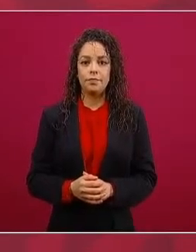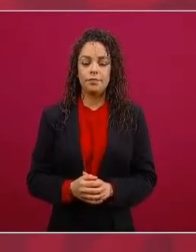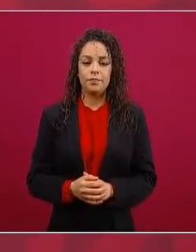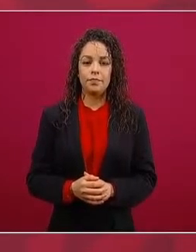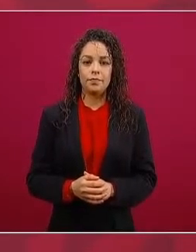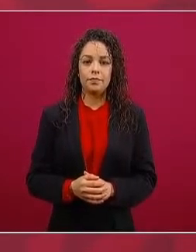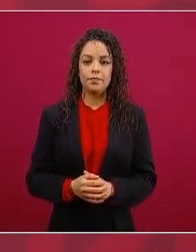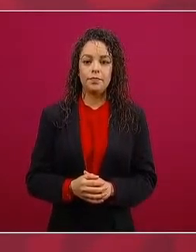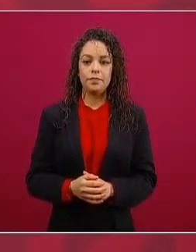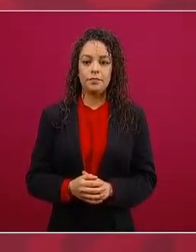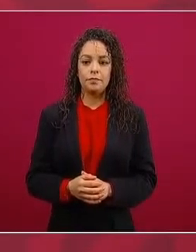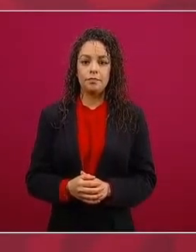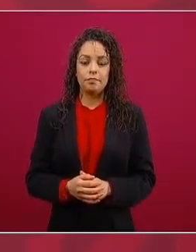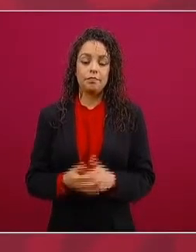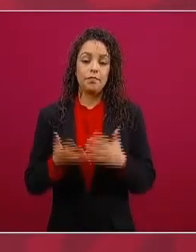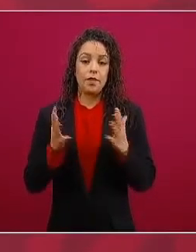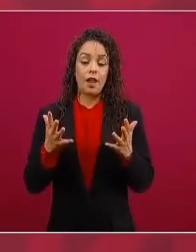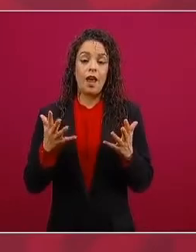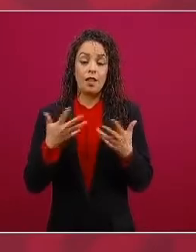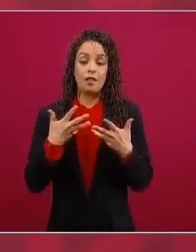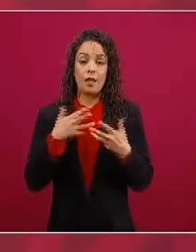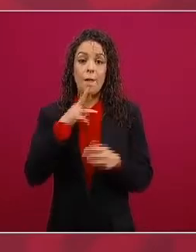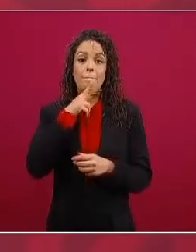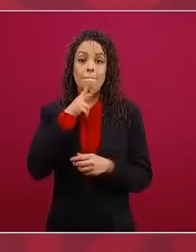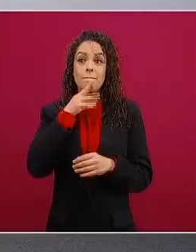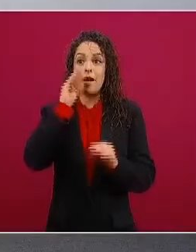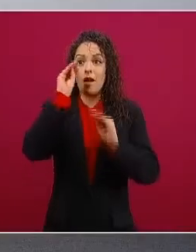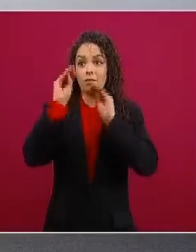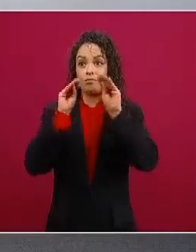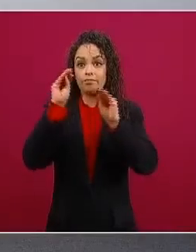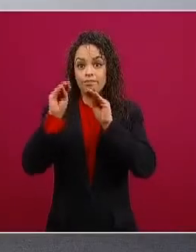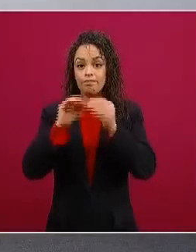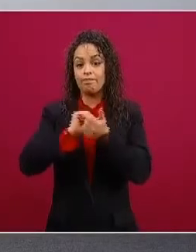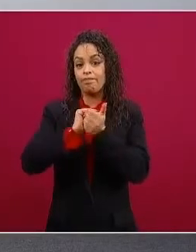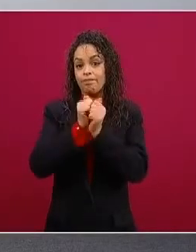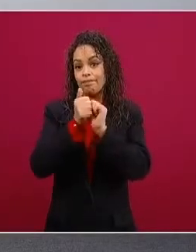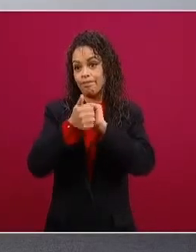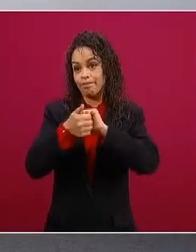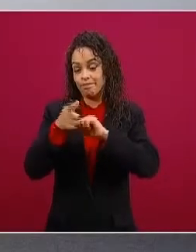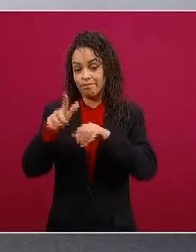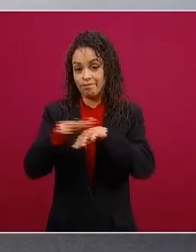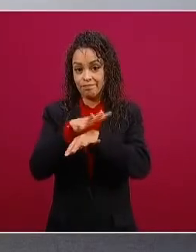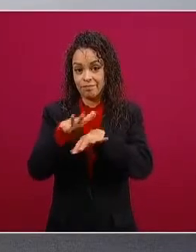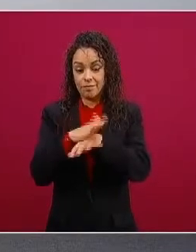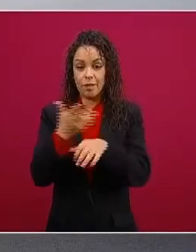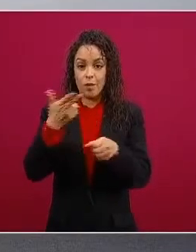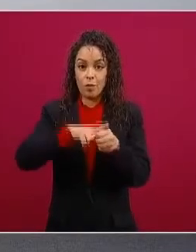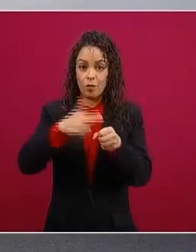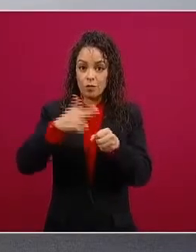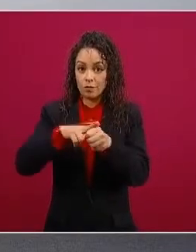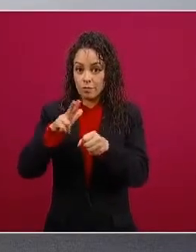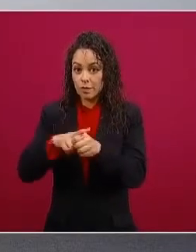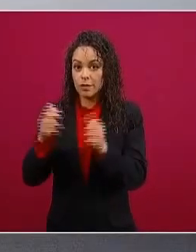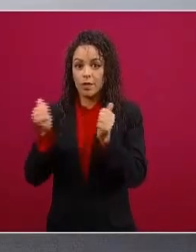mejorando instalaciones médicas hospitales equipándolos